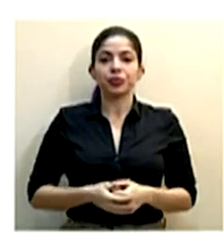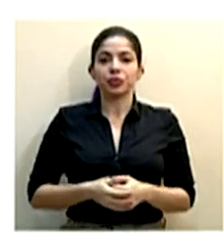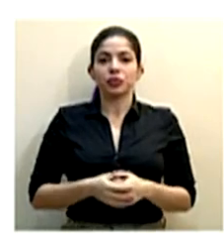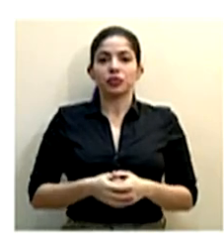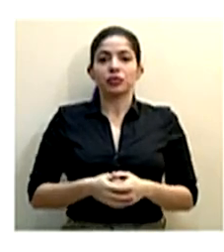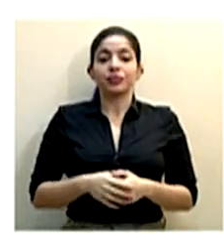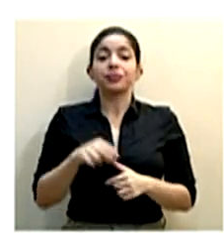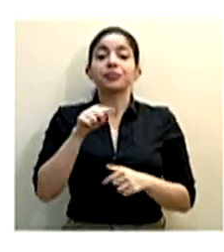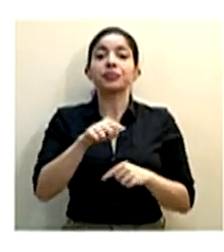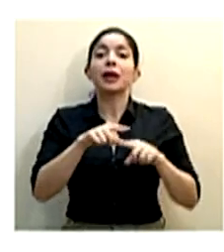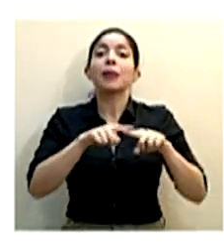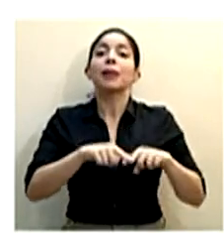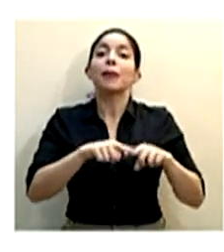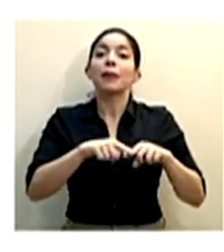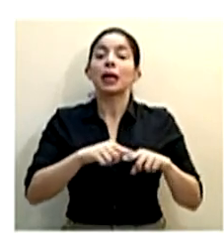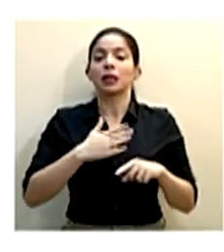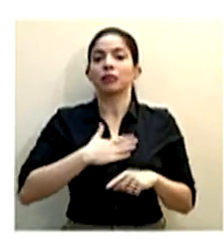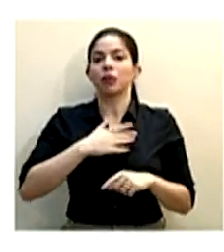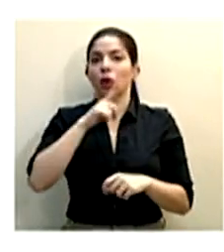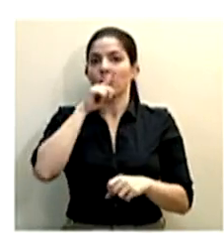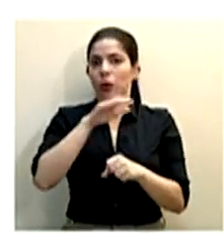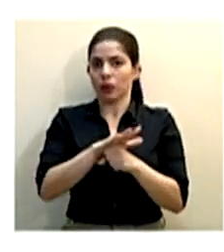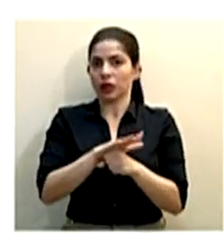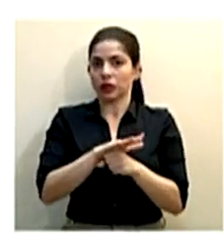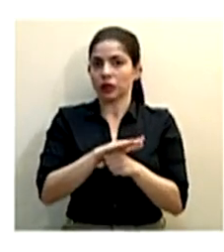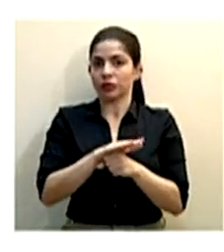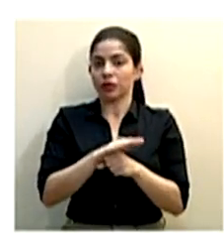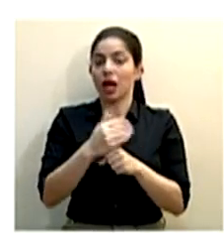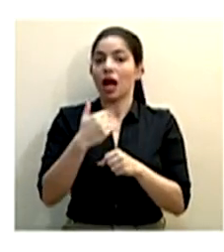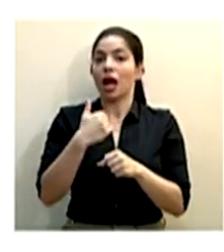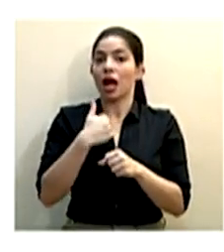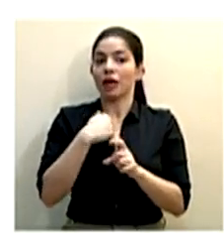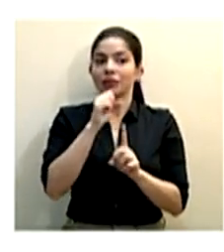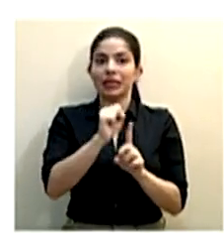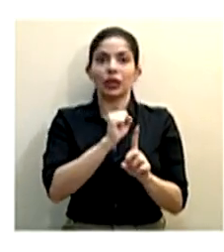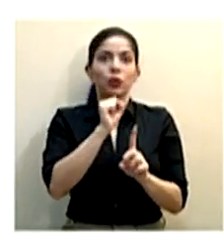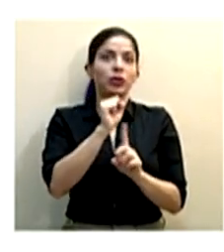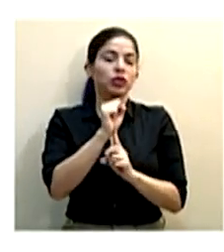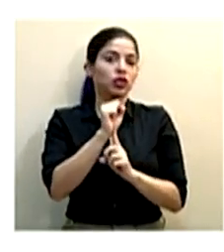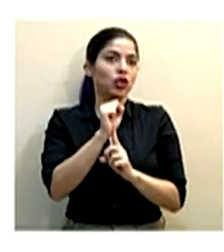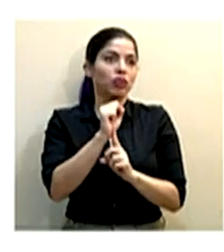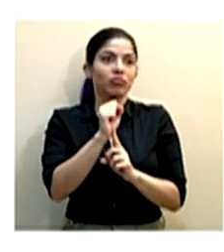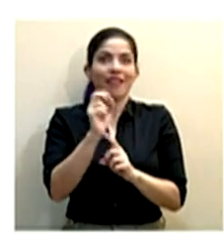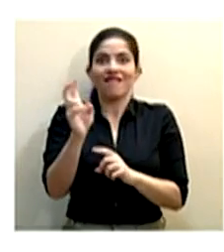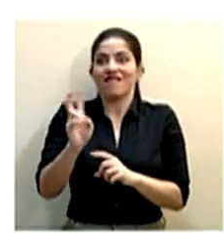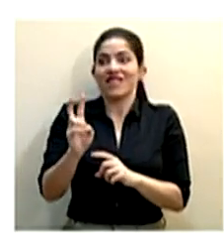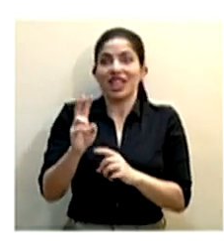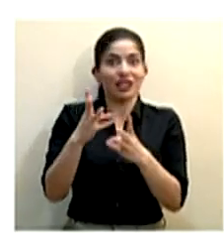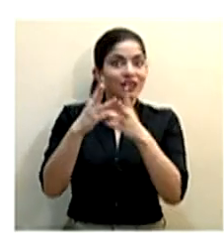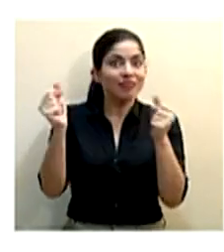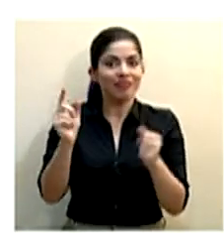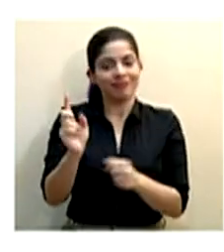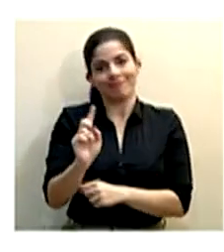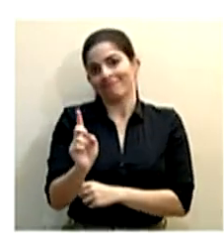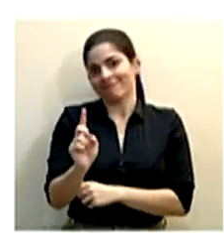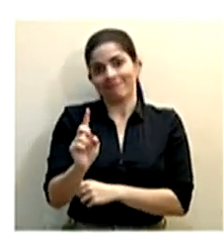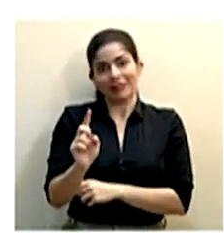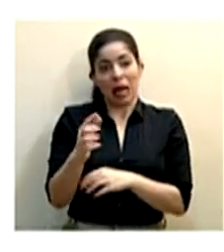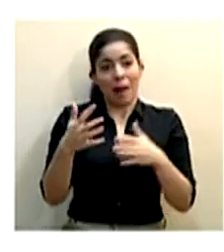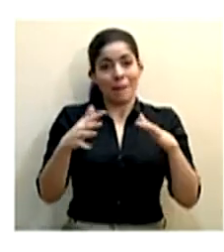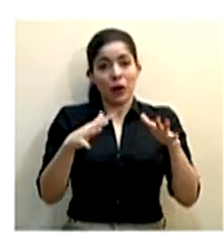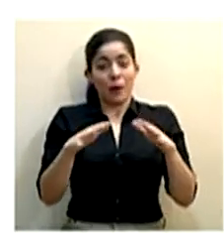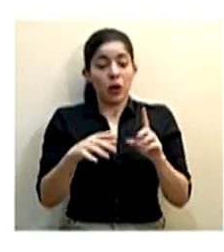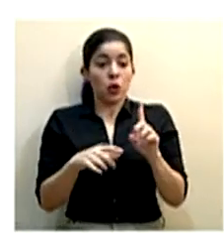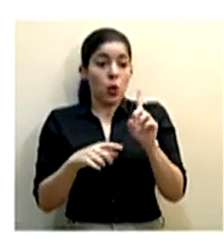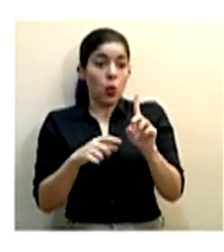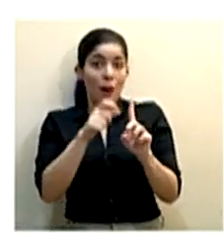Y esto depende de nuestro compromiso. Tenemos una situación ideal, recordemos que el virus no es que se va a ir, en donde en promedio una